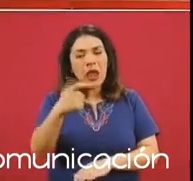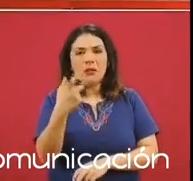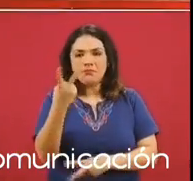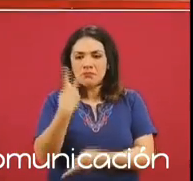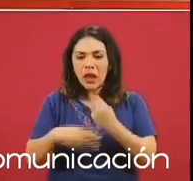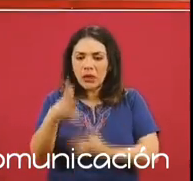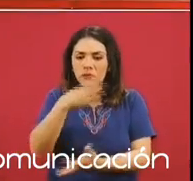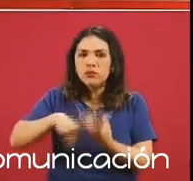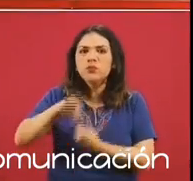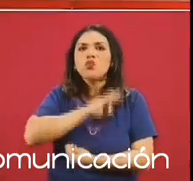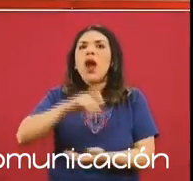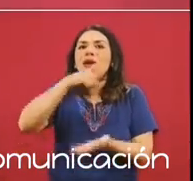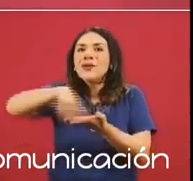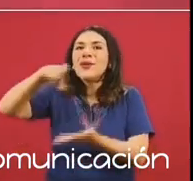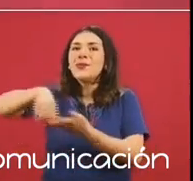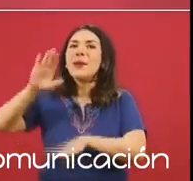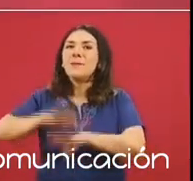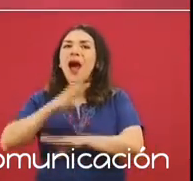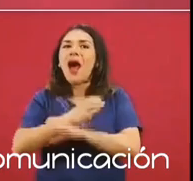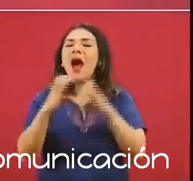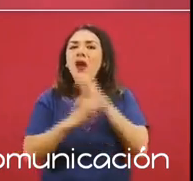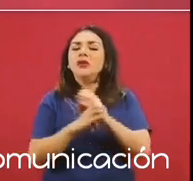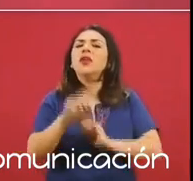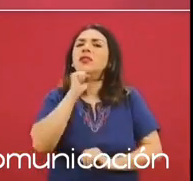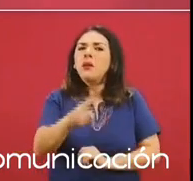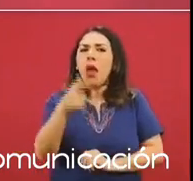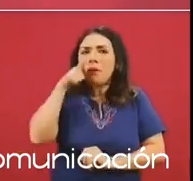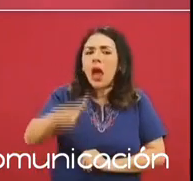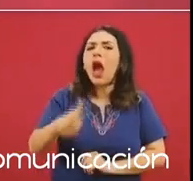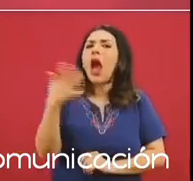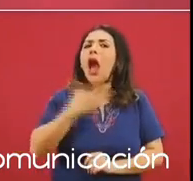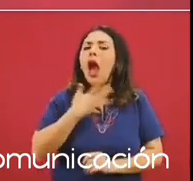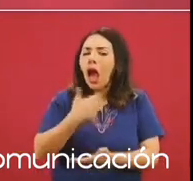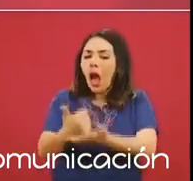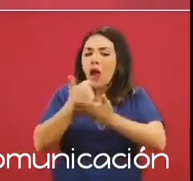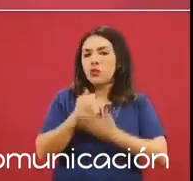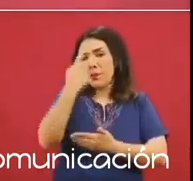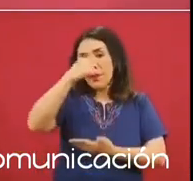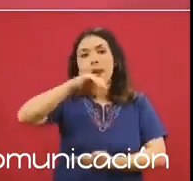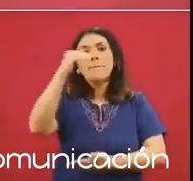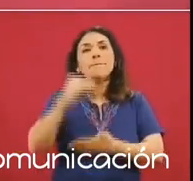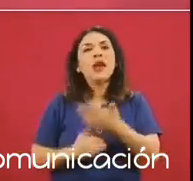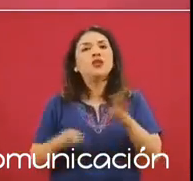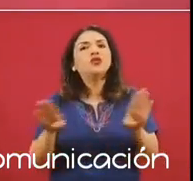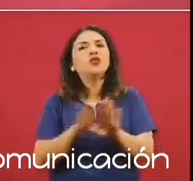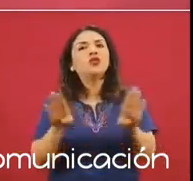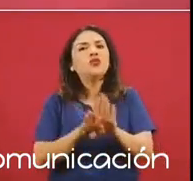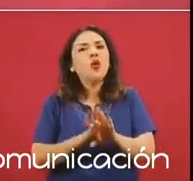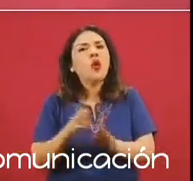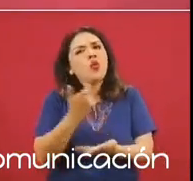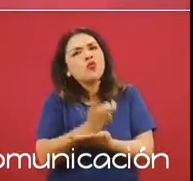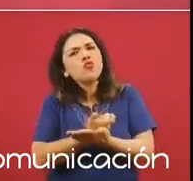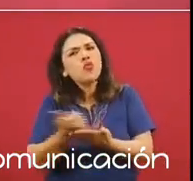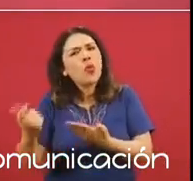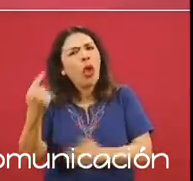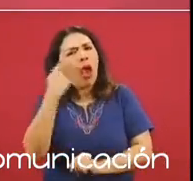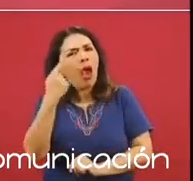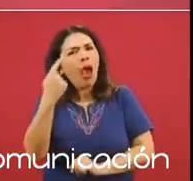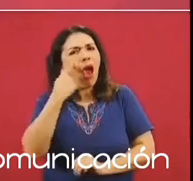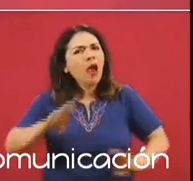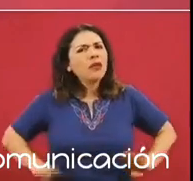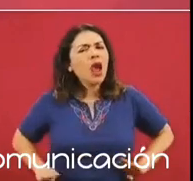el poder adquisitivo del salario mínimo, sino también nos han venido ayudando a reducir la brecha salarial que existe